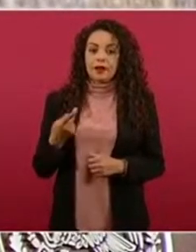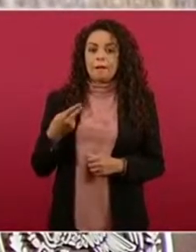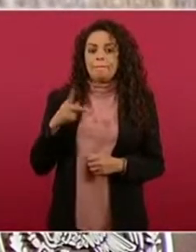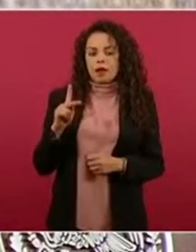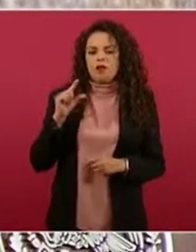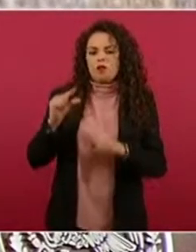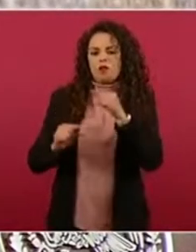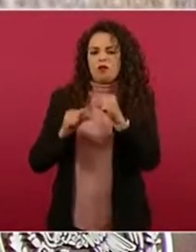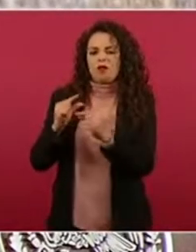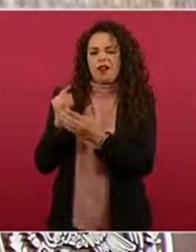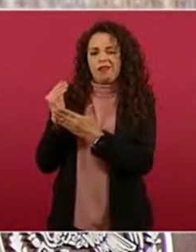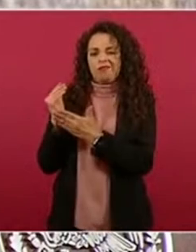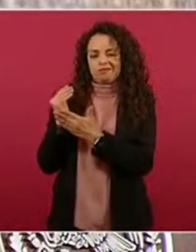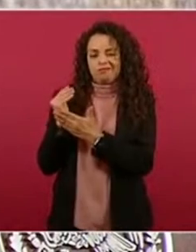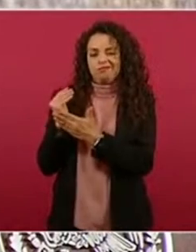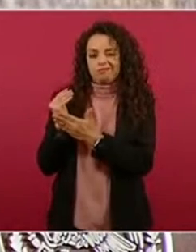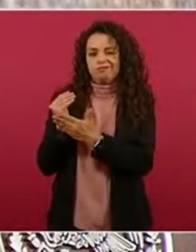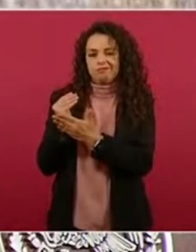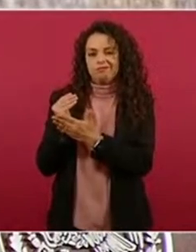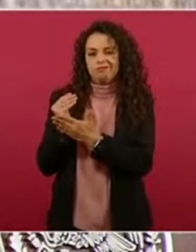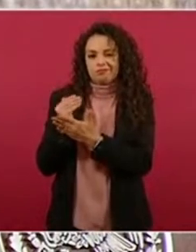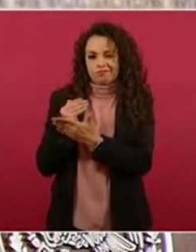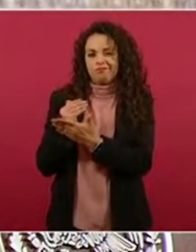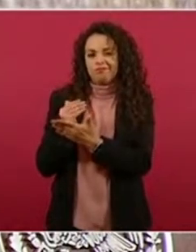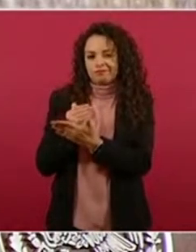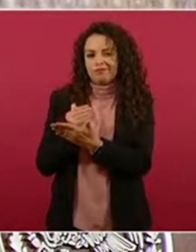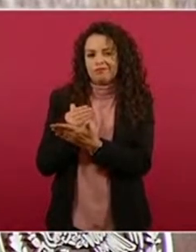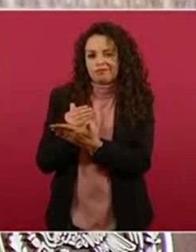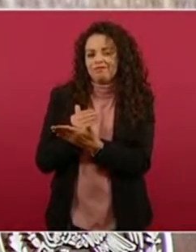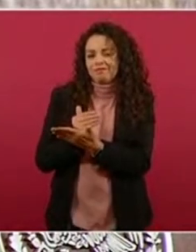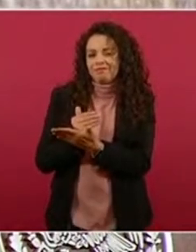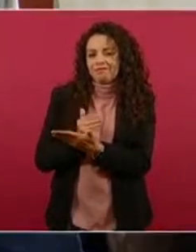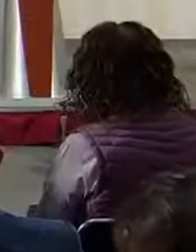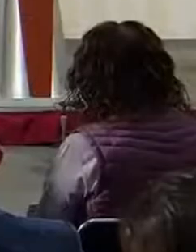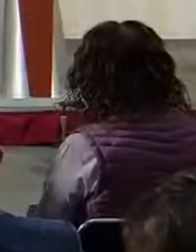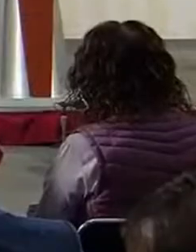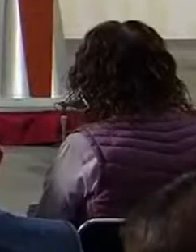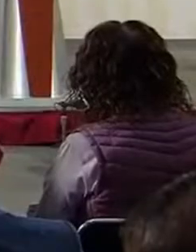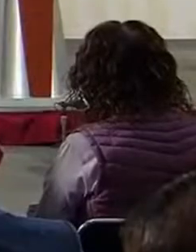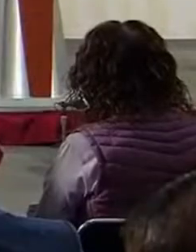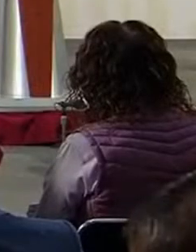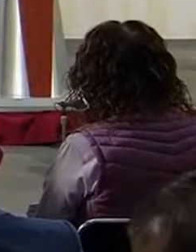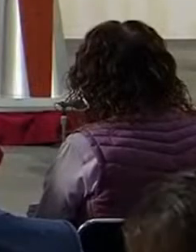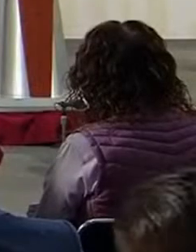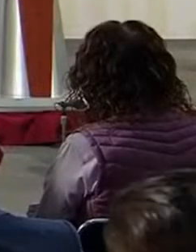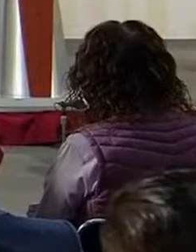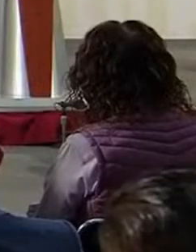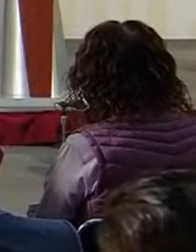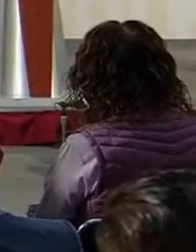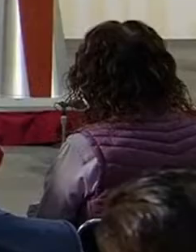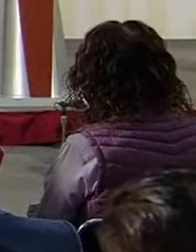porque no tienen razón.